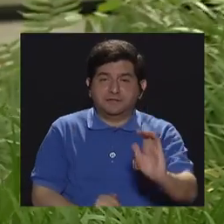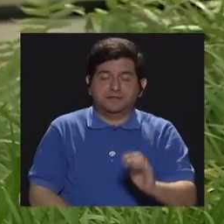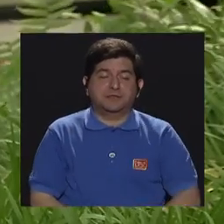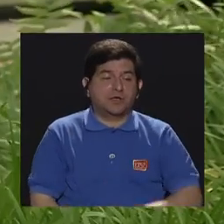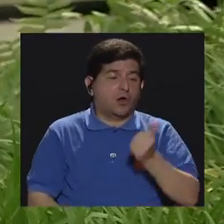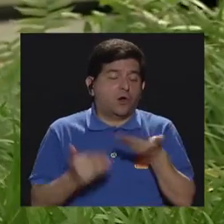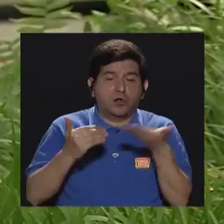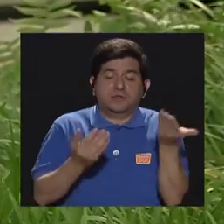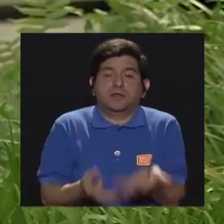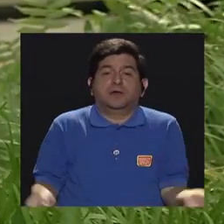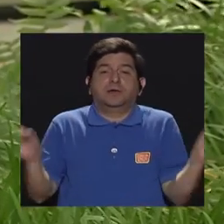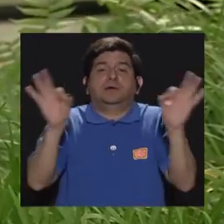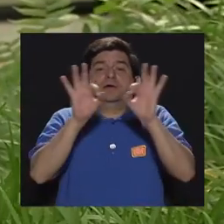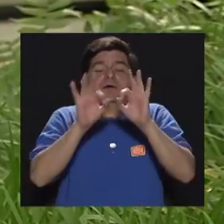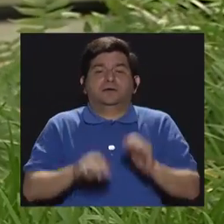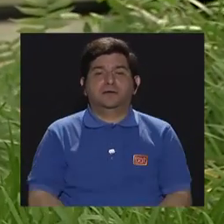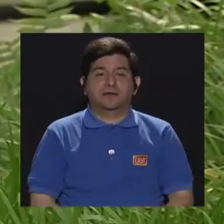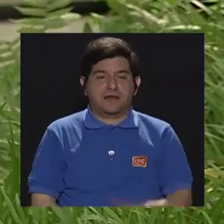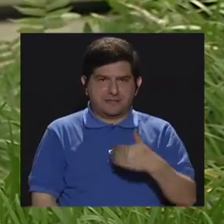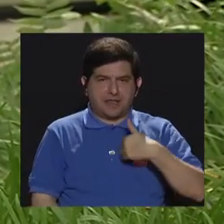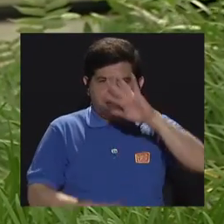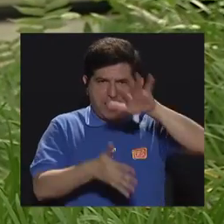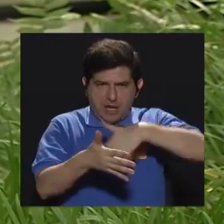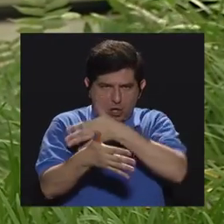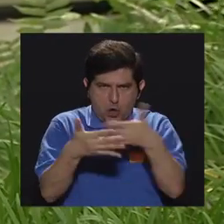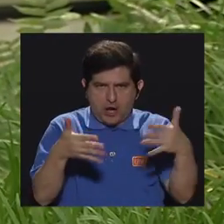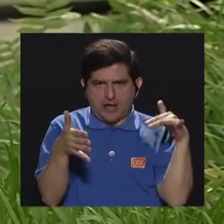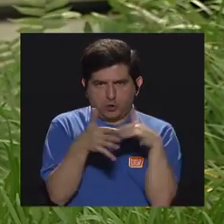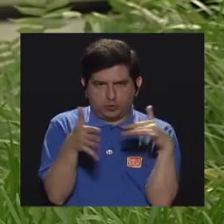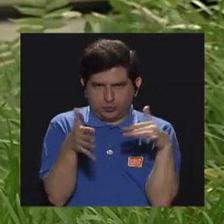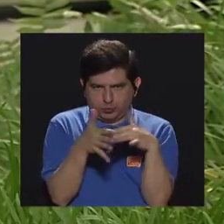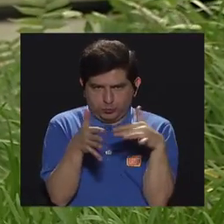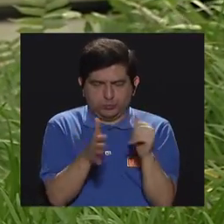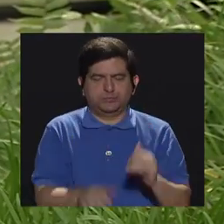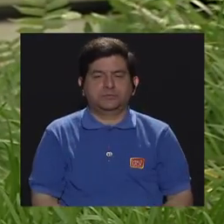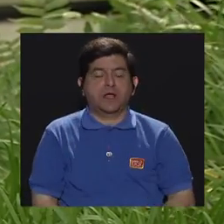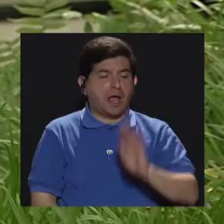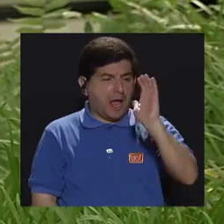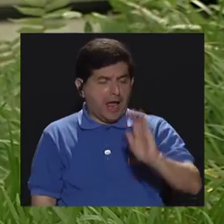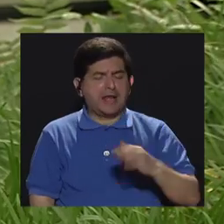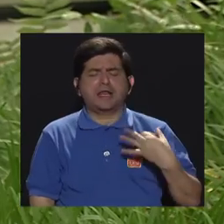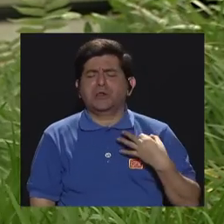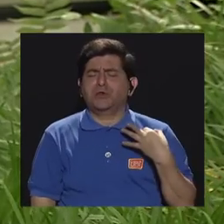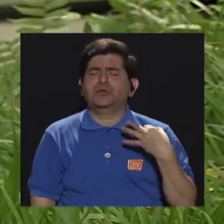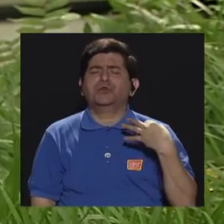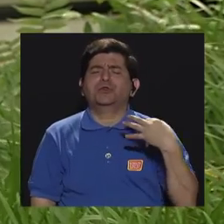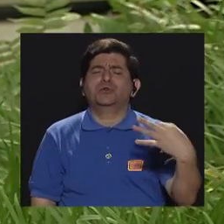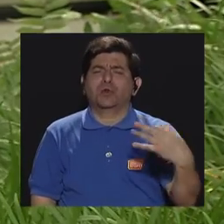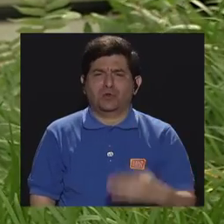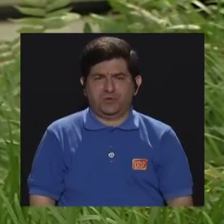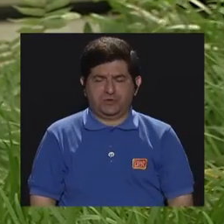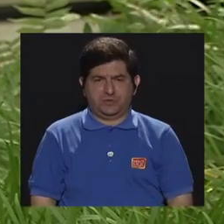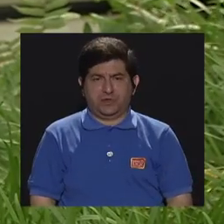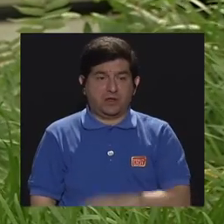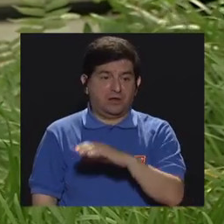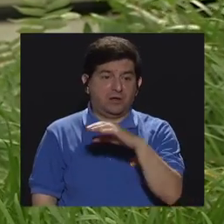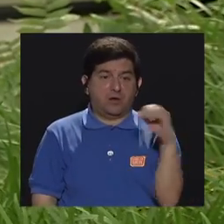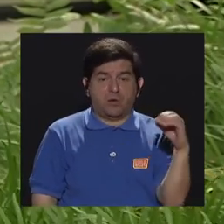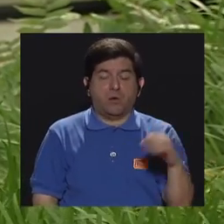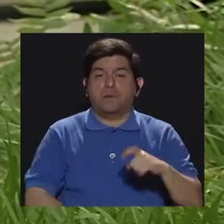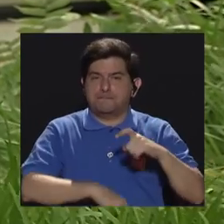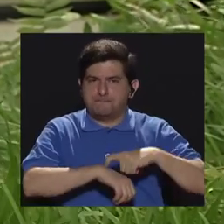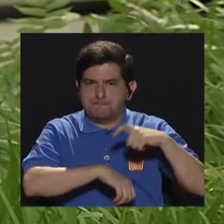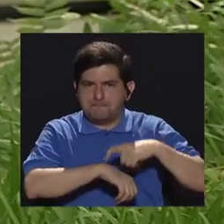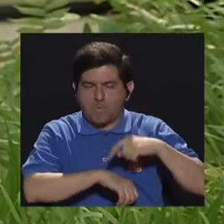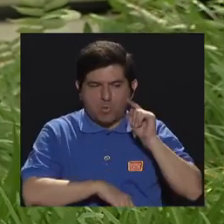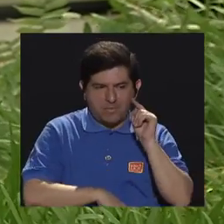Otro de los aspectos importantes es crearle un horario de estudio. Es importante que el niño todos los días, por lo menos, o en